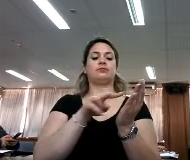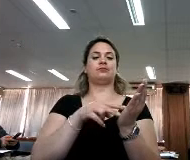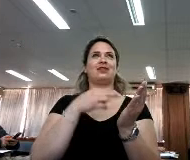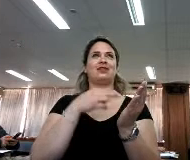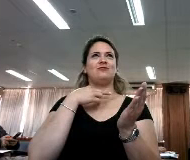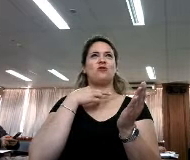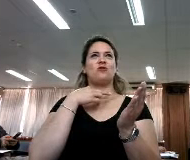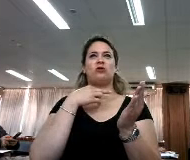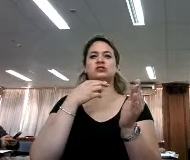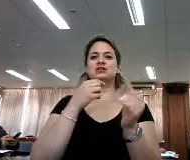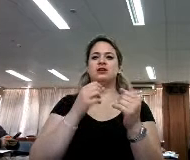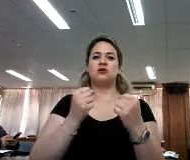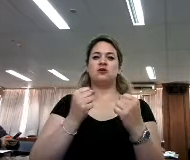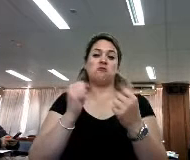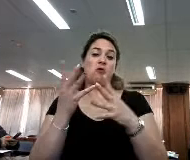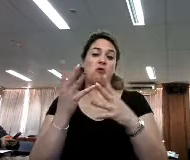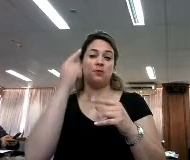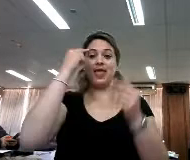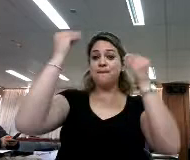acentos e inflexiones,